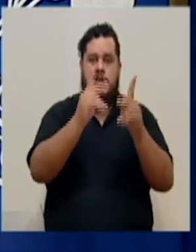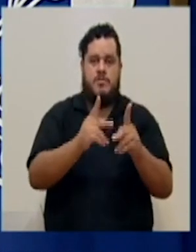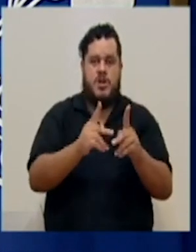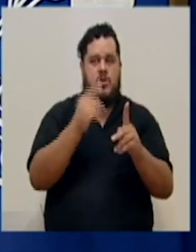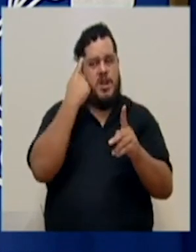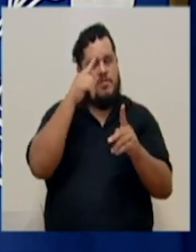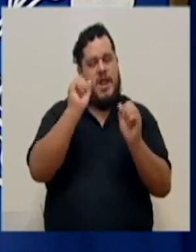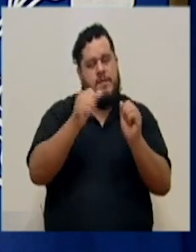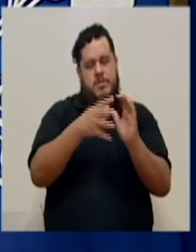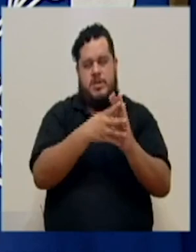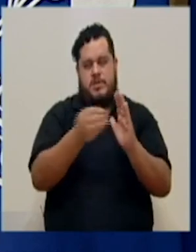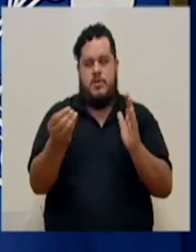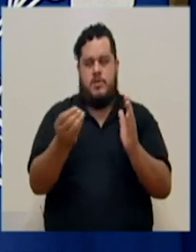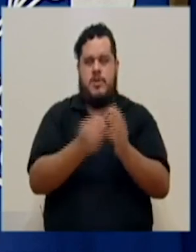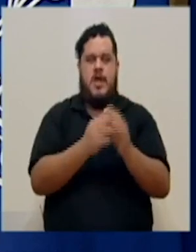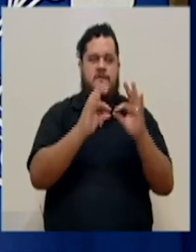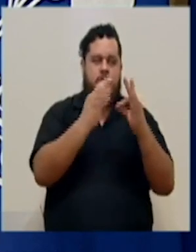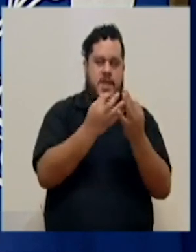¿verdad?